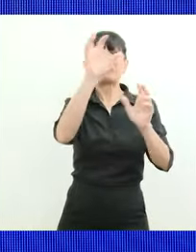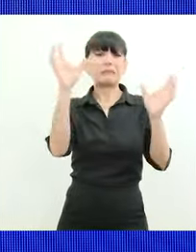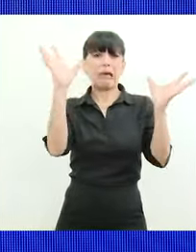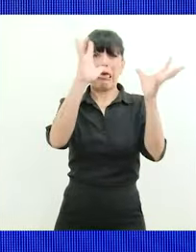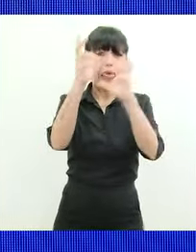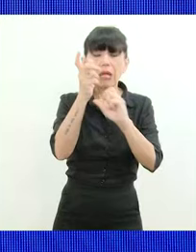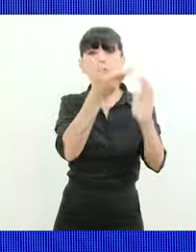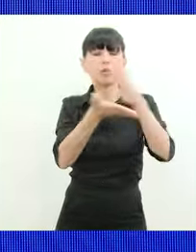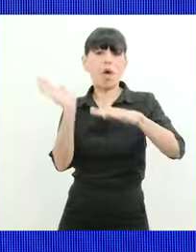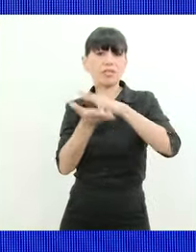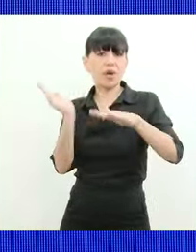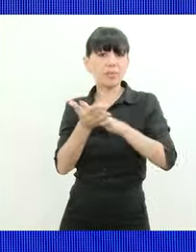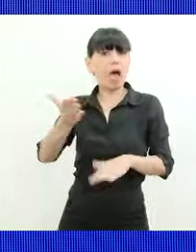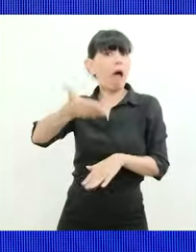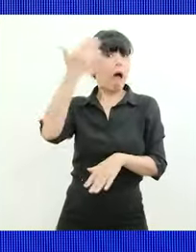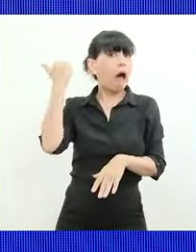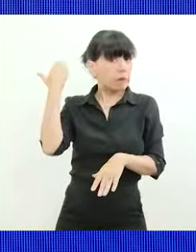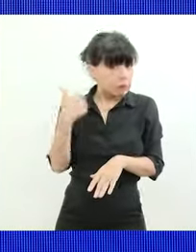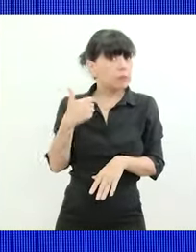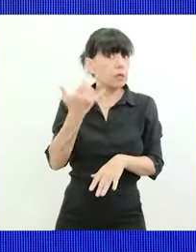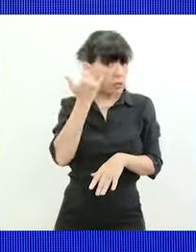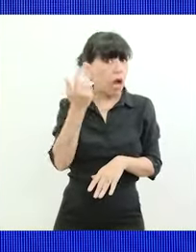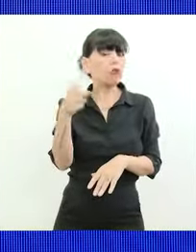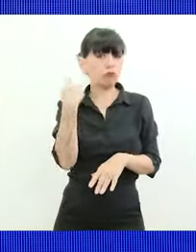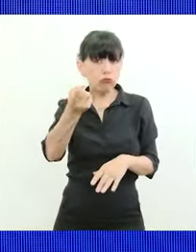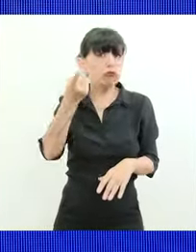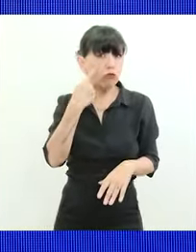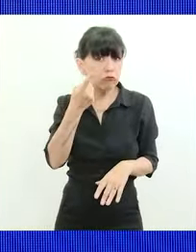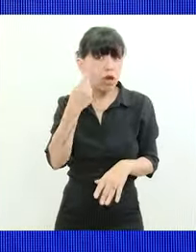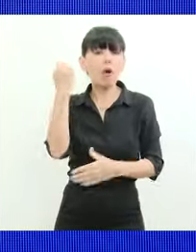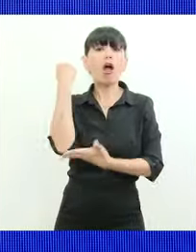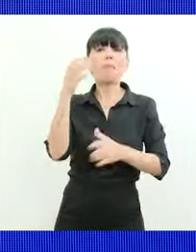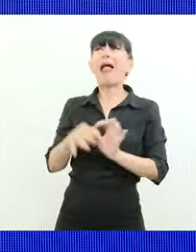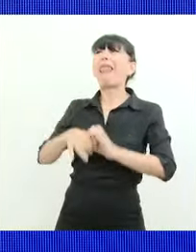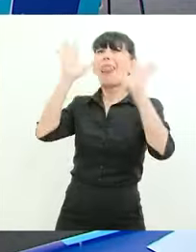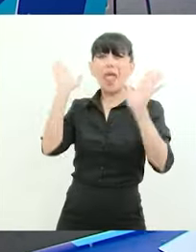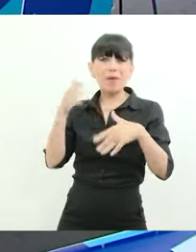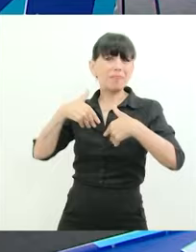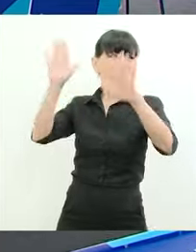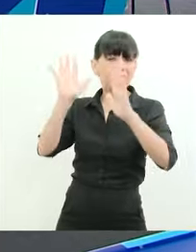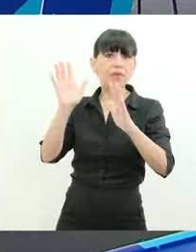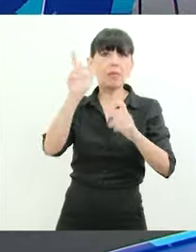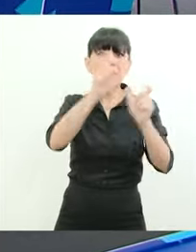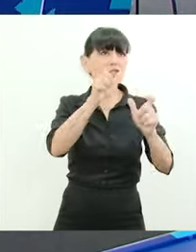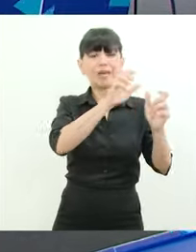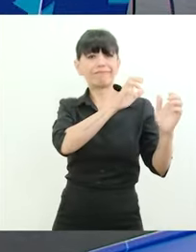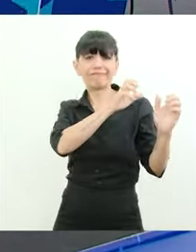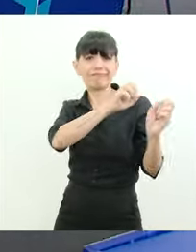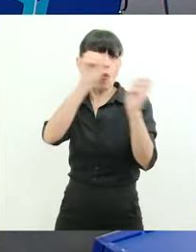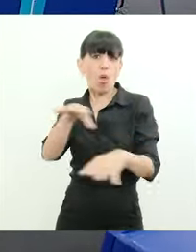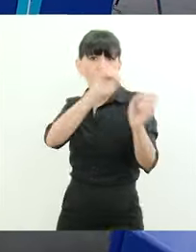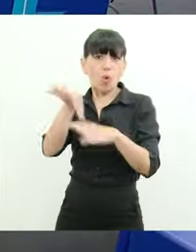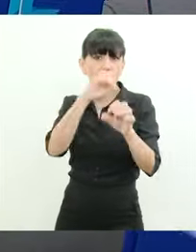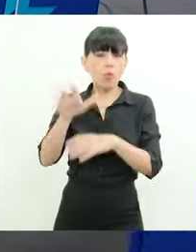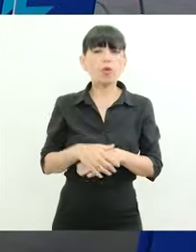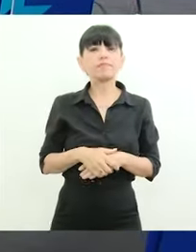argentino en los periodos donde hubo apertura indiscriminada de la economía. Una sola cosa, ¿no? A veces el tren